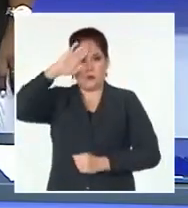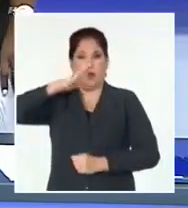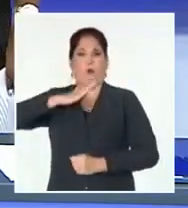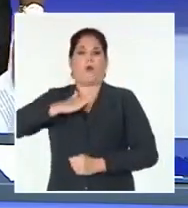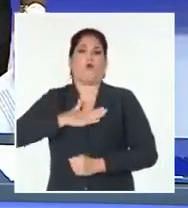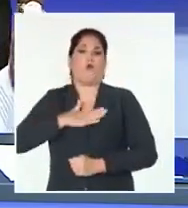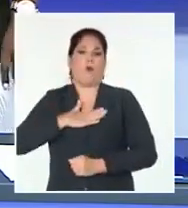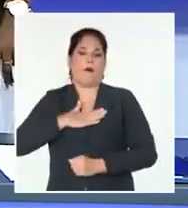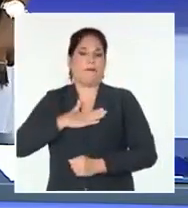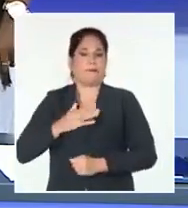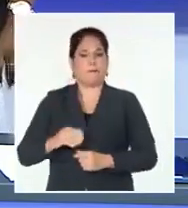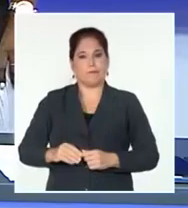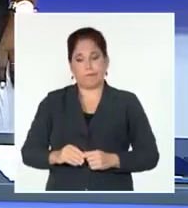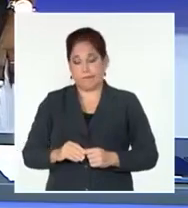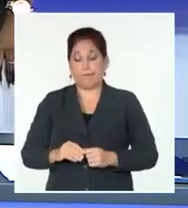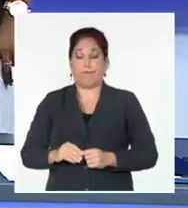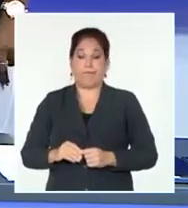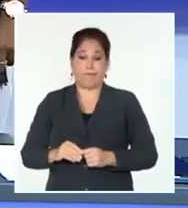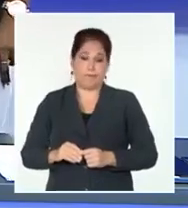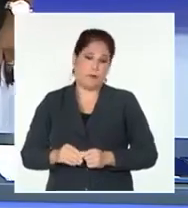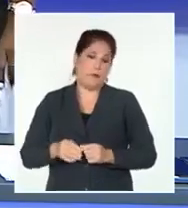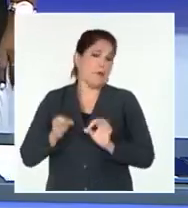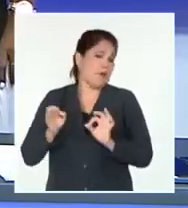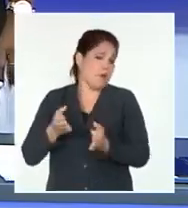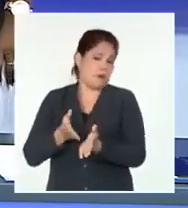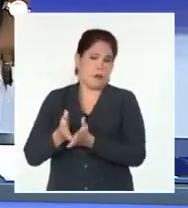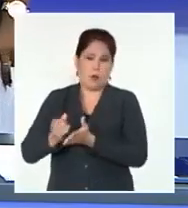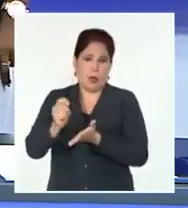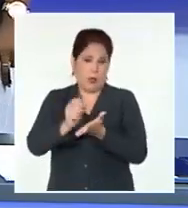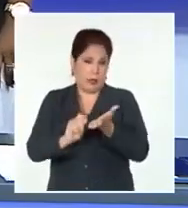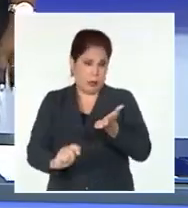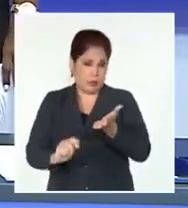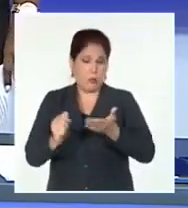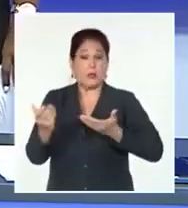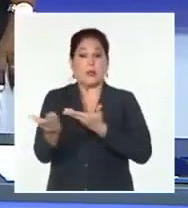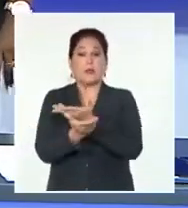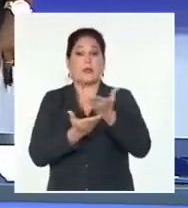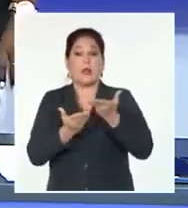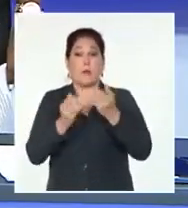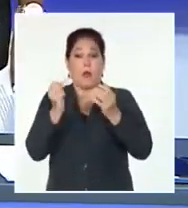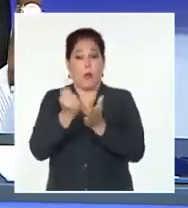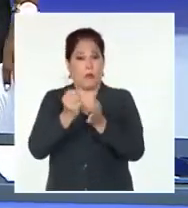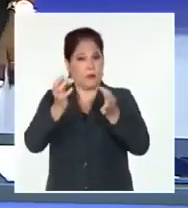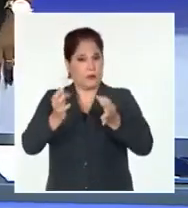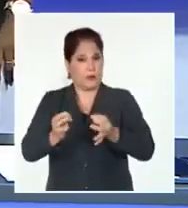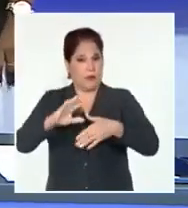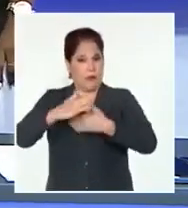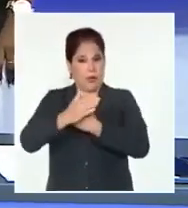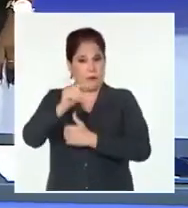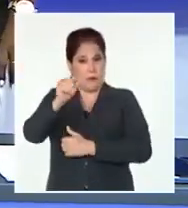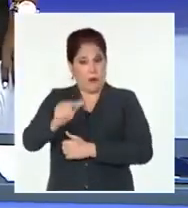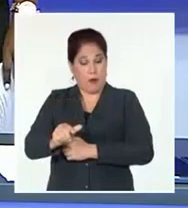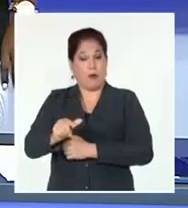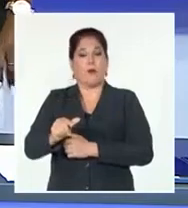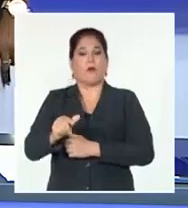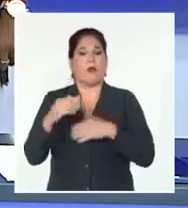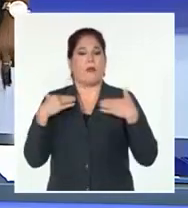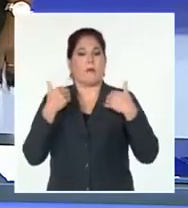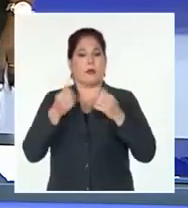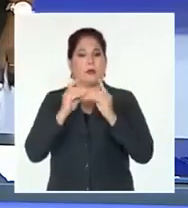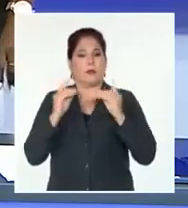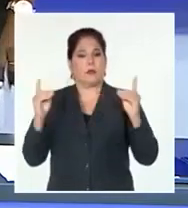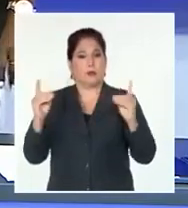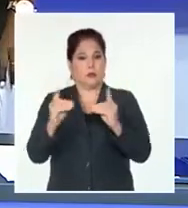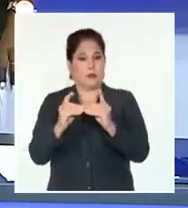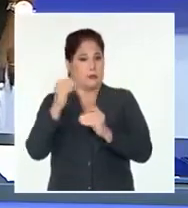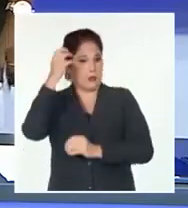creen disfrutar. De manera regular, continúa diciendo el texto, en los intercambios oficiales que sostiene la Embajada con el Departamento de Estado, se ha